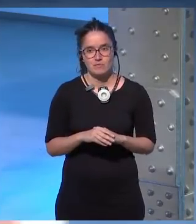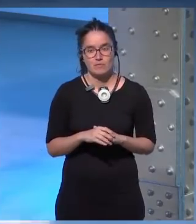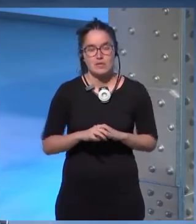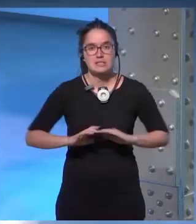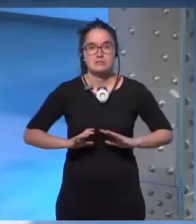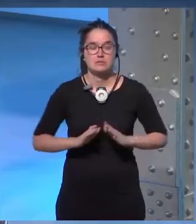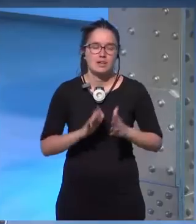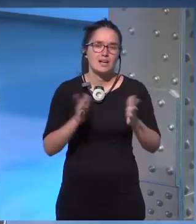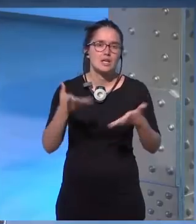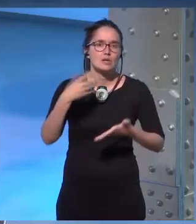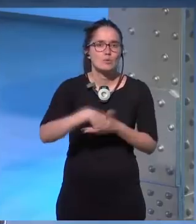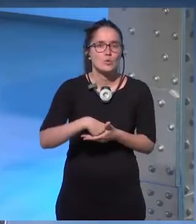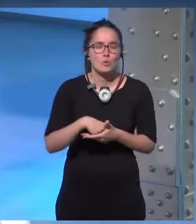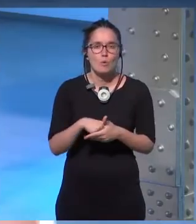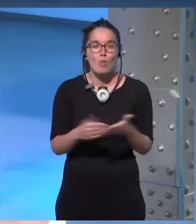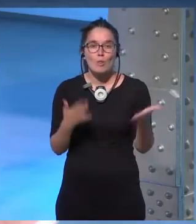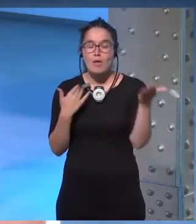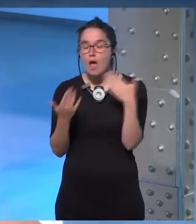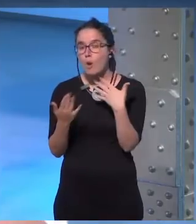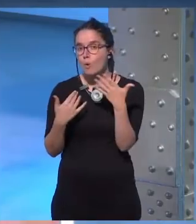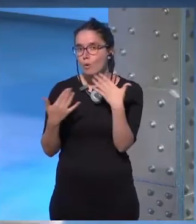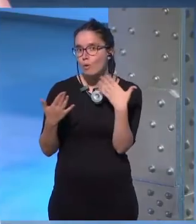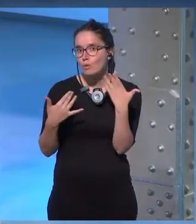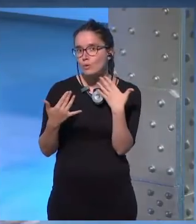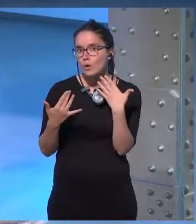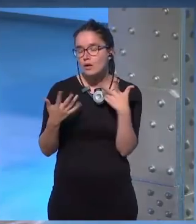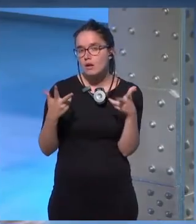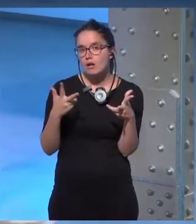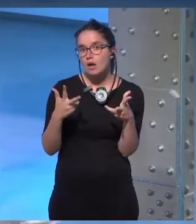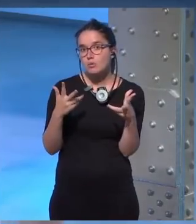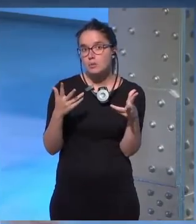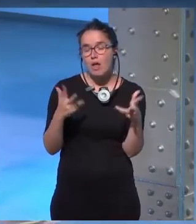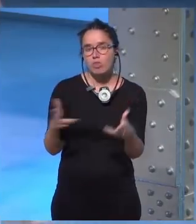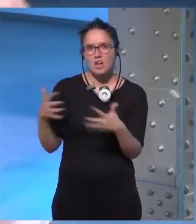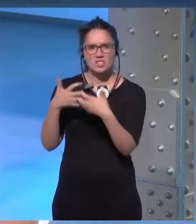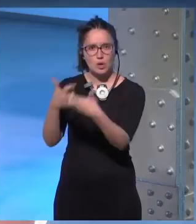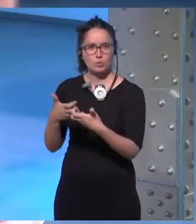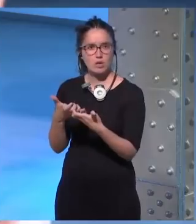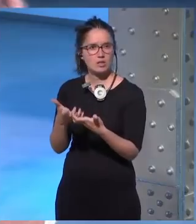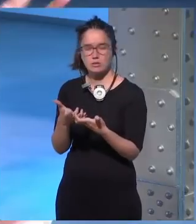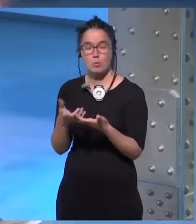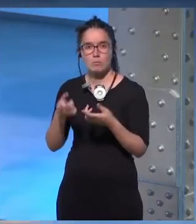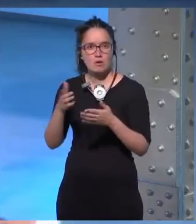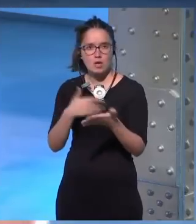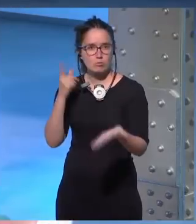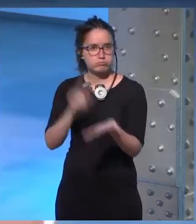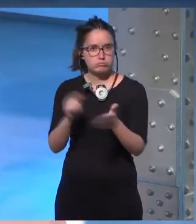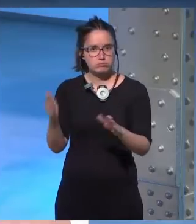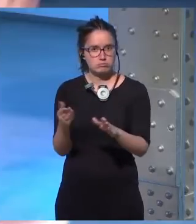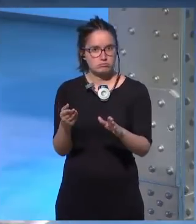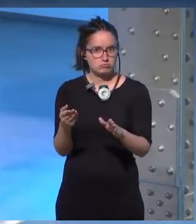sobre en el que incluyo diálogo y escenas de lucha es lo primero que me quiero quitar de en medio y después